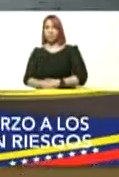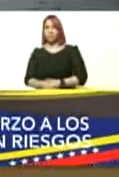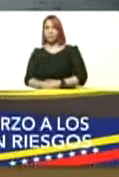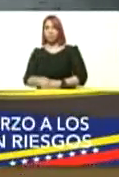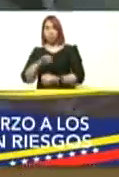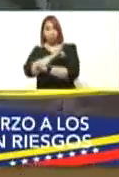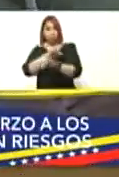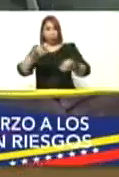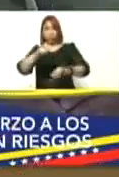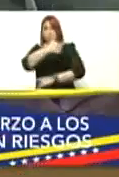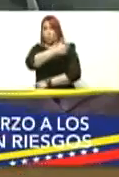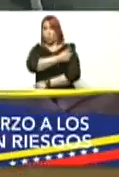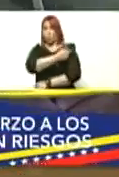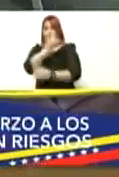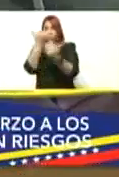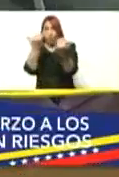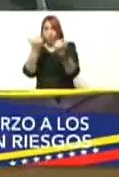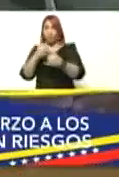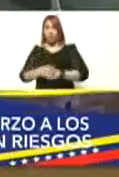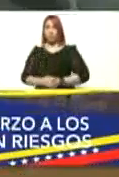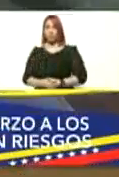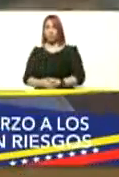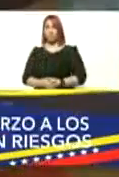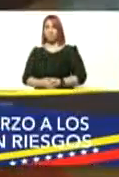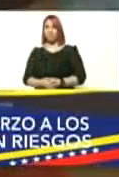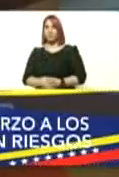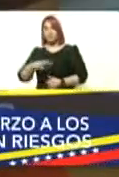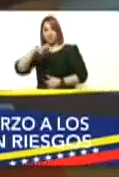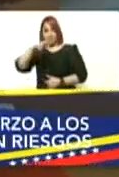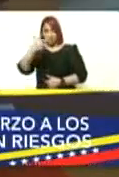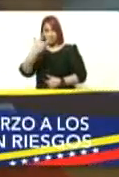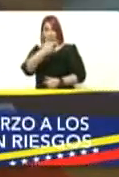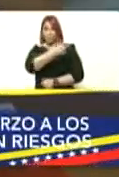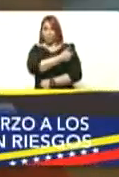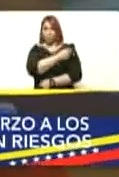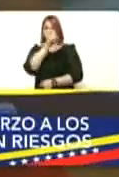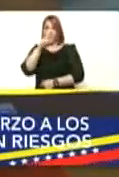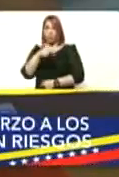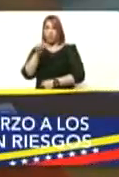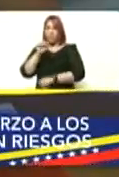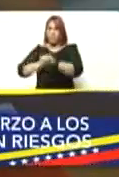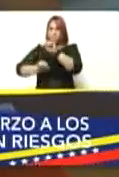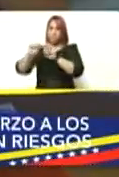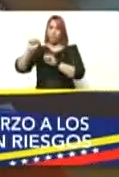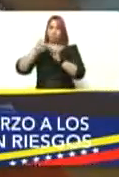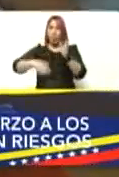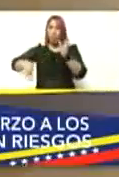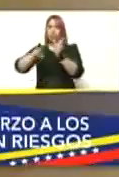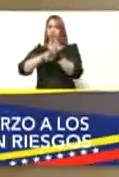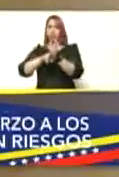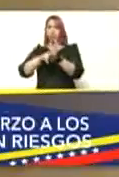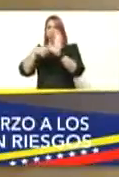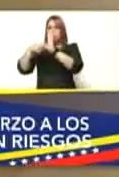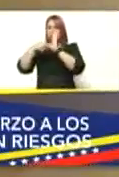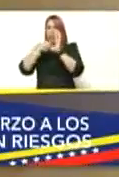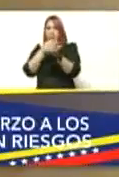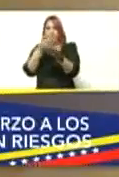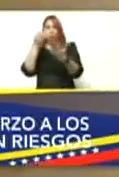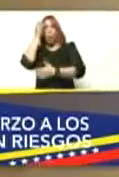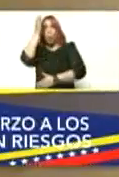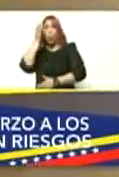está recibiendo en este momento lo que es la tercera dosis la dosis de refuerzo demostrando con ello la